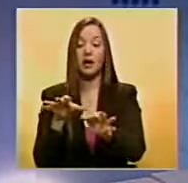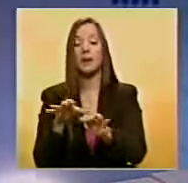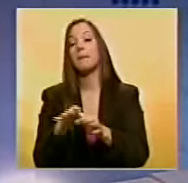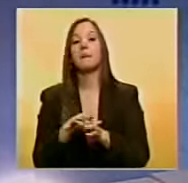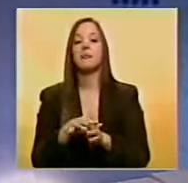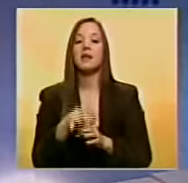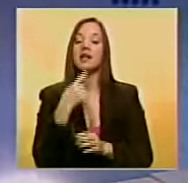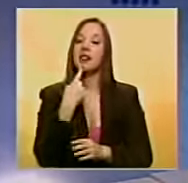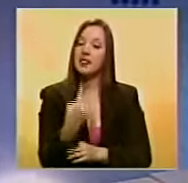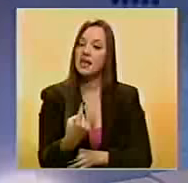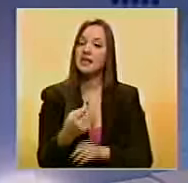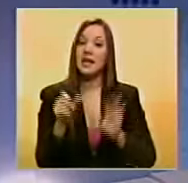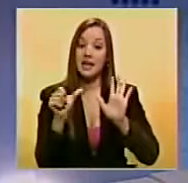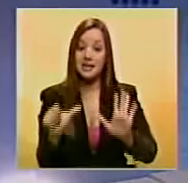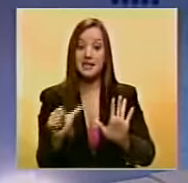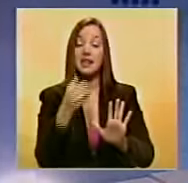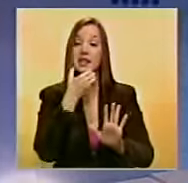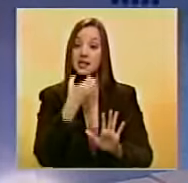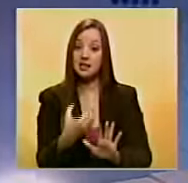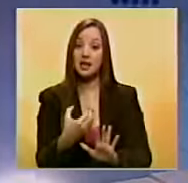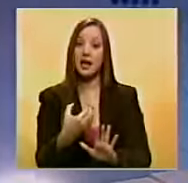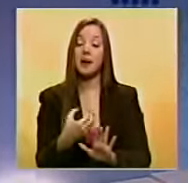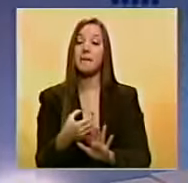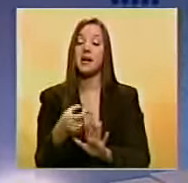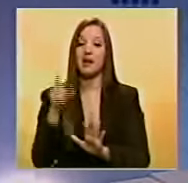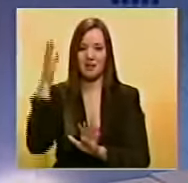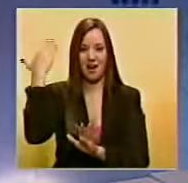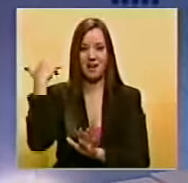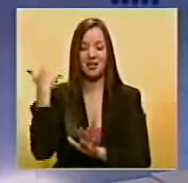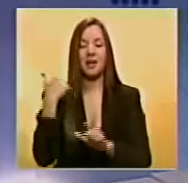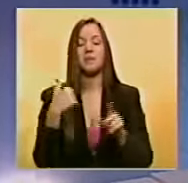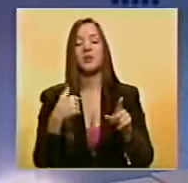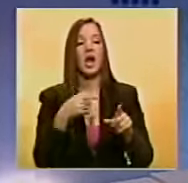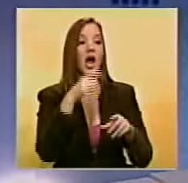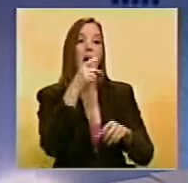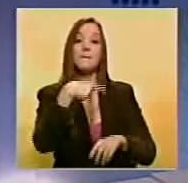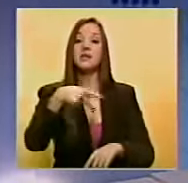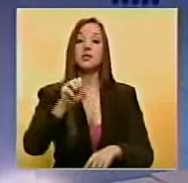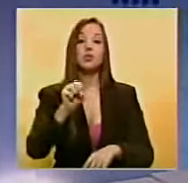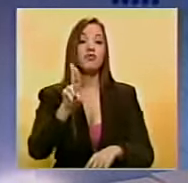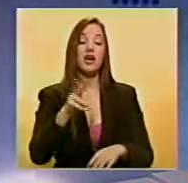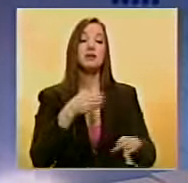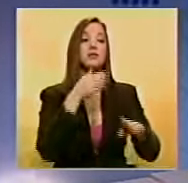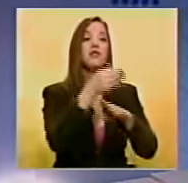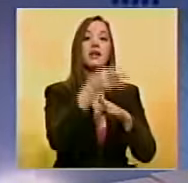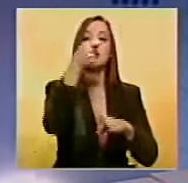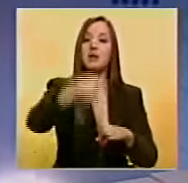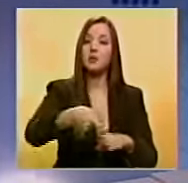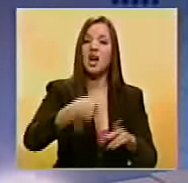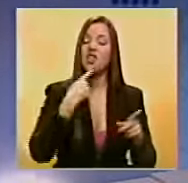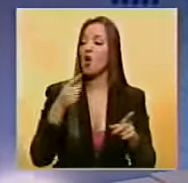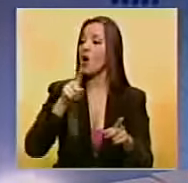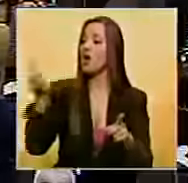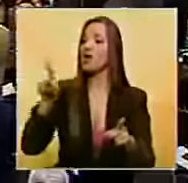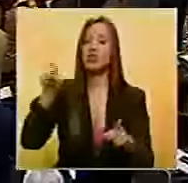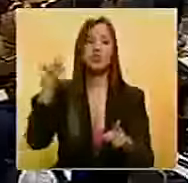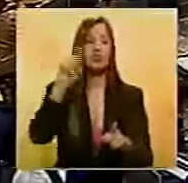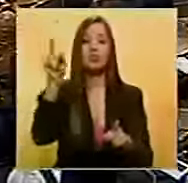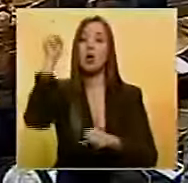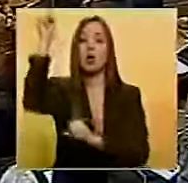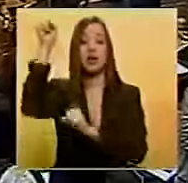electorales del 6 de diciembre en esa entidad fueron impugnados ante el Tribunal Supremo de Justicia. Oliver Rodríguez nos amplía esta información.